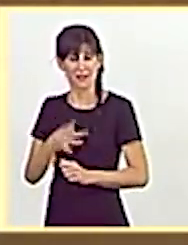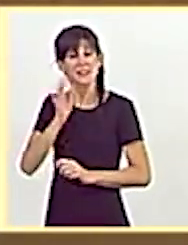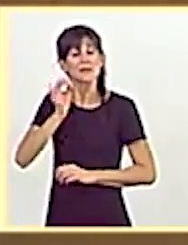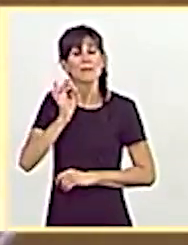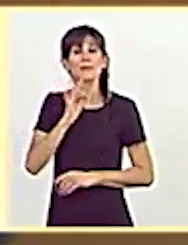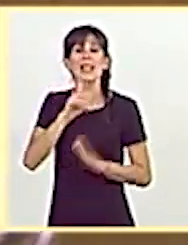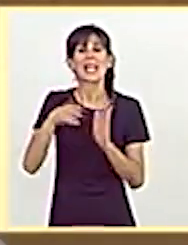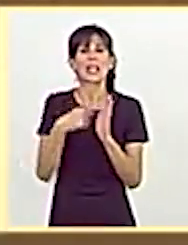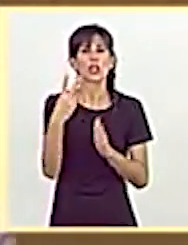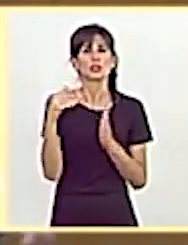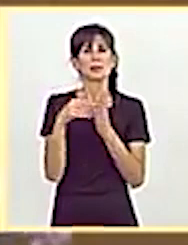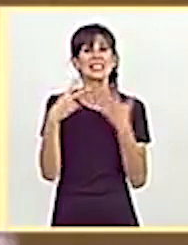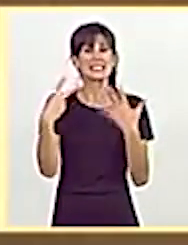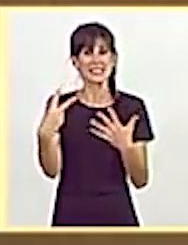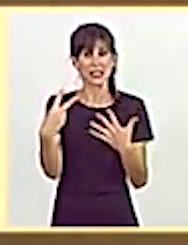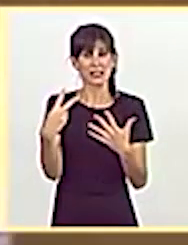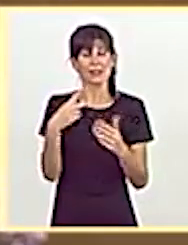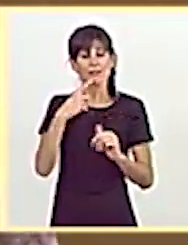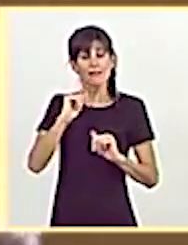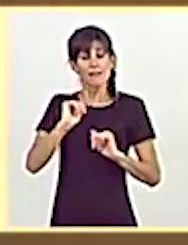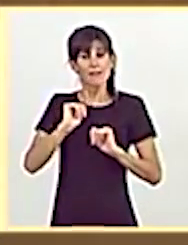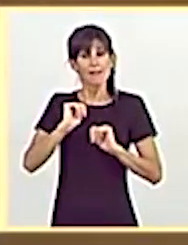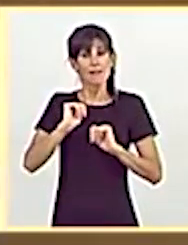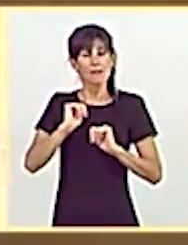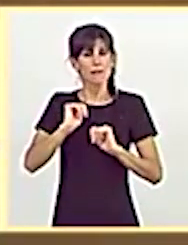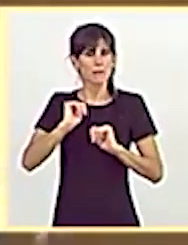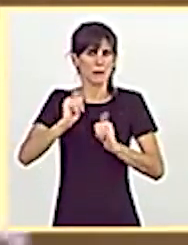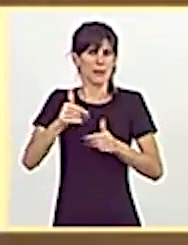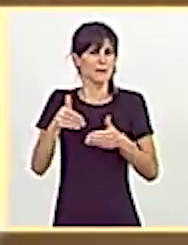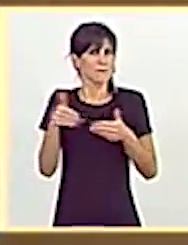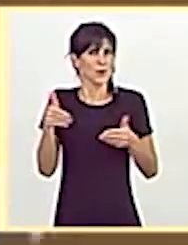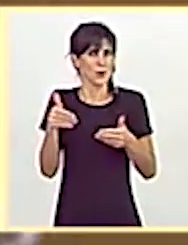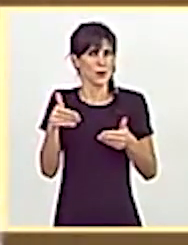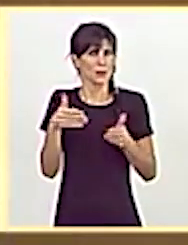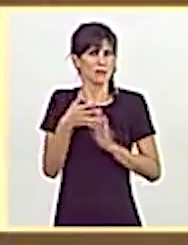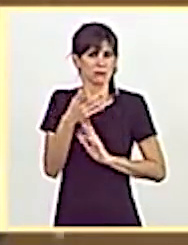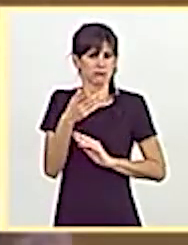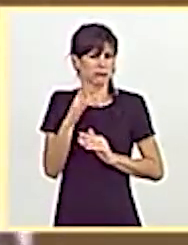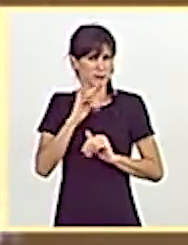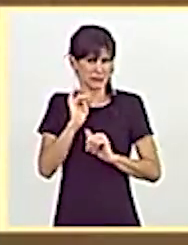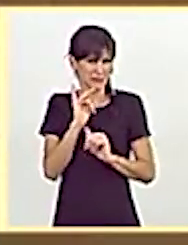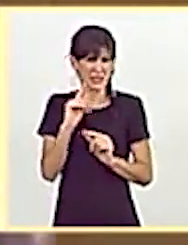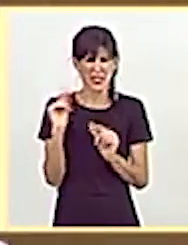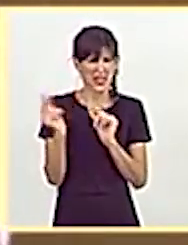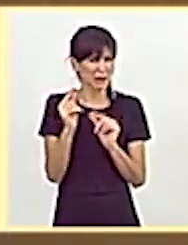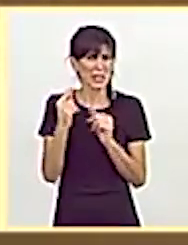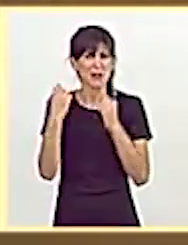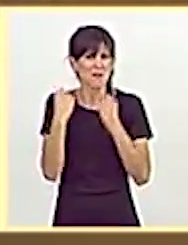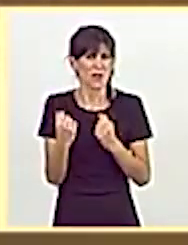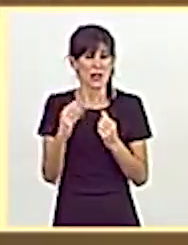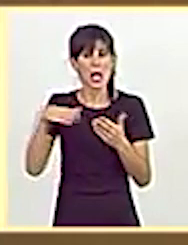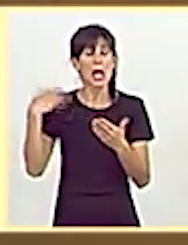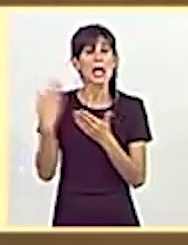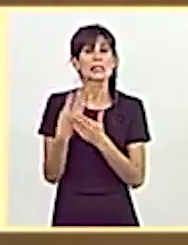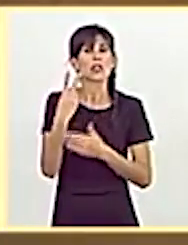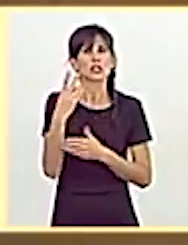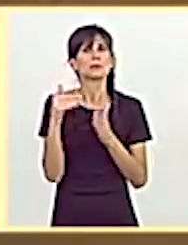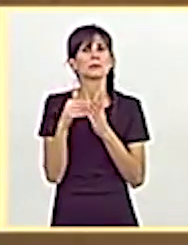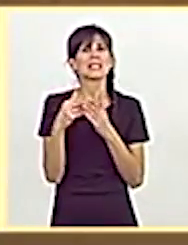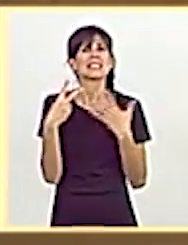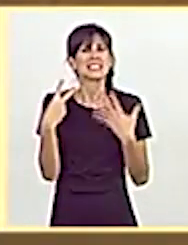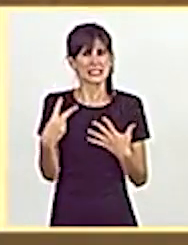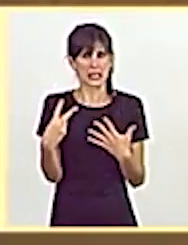2007, que inició el gran elemento de debate en este país pendiente hasta el 2007